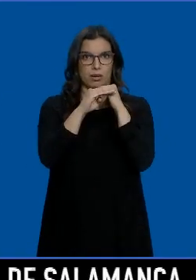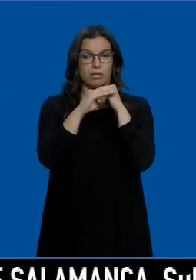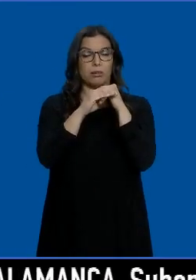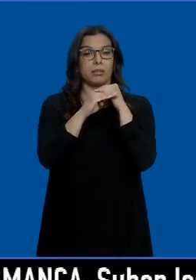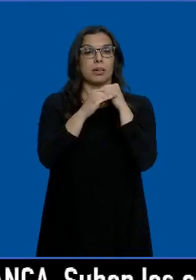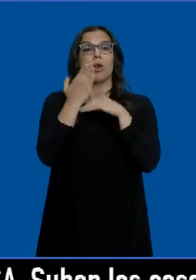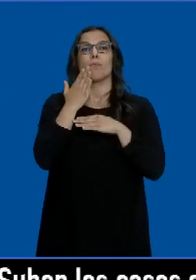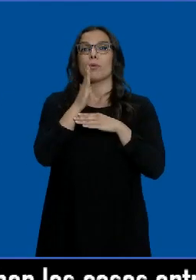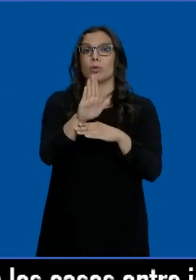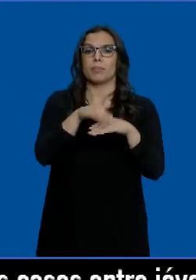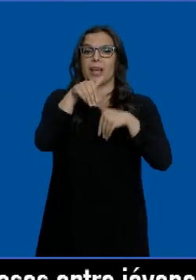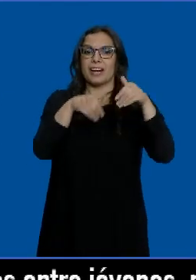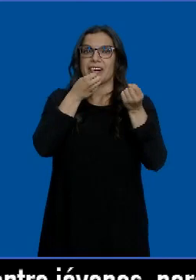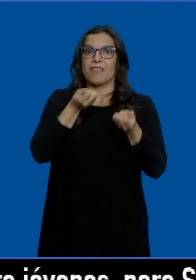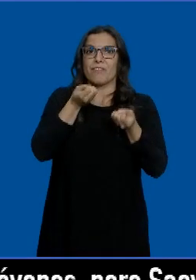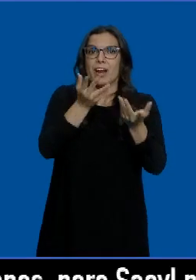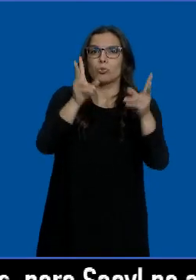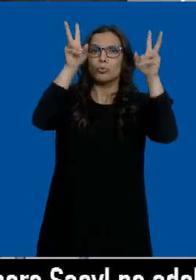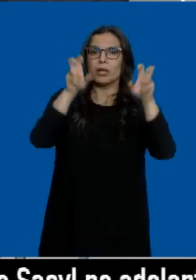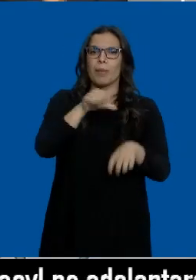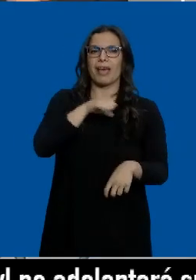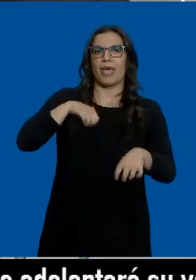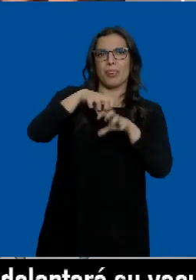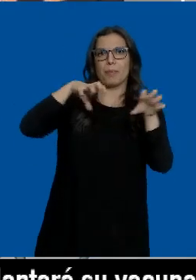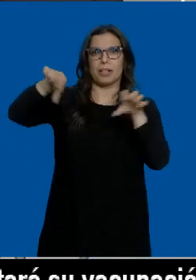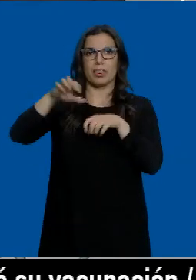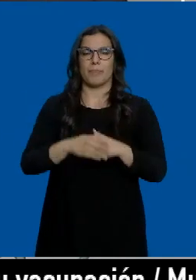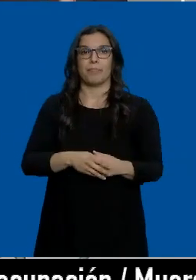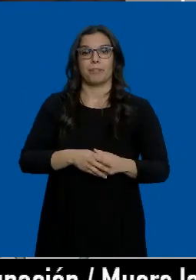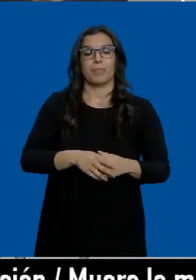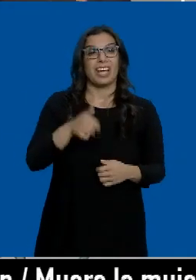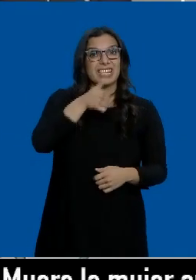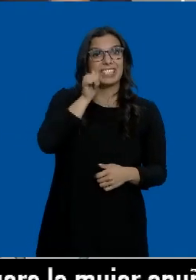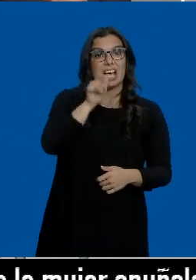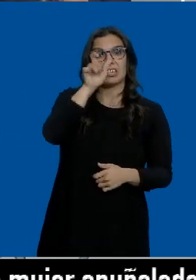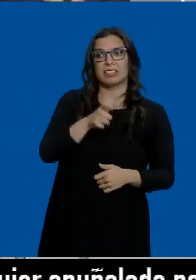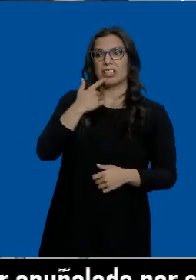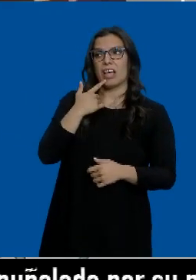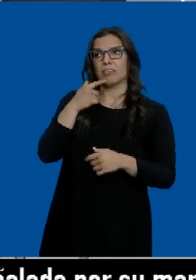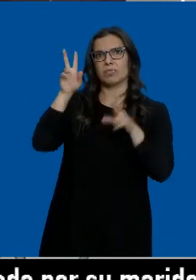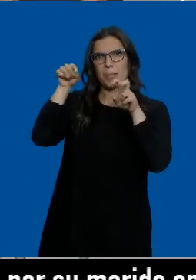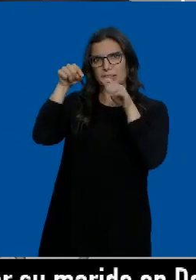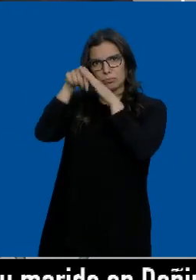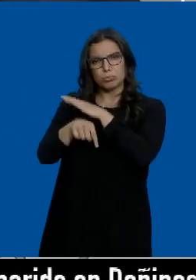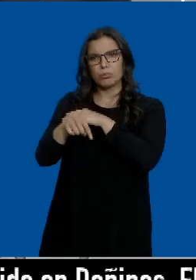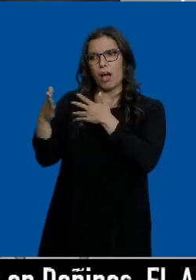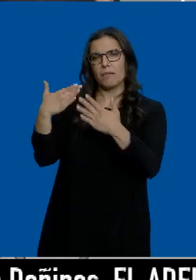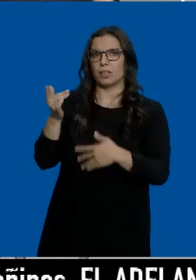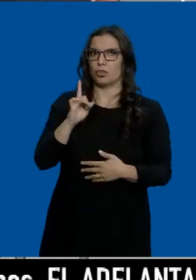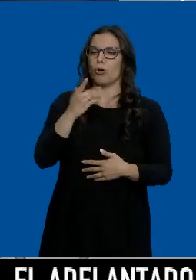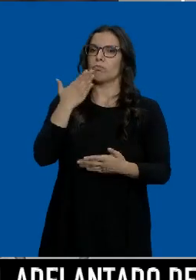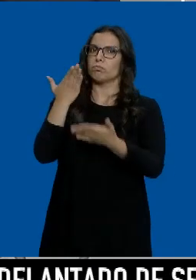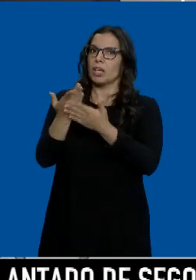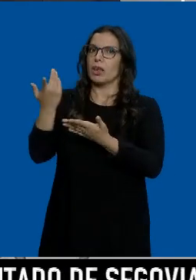propuesta de un referéndum sobre la independencia de Cataluña. Sánchez no ha profundizado en ninguna de estas líneas, sino que ha invitado al señor